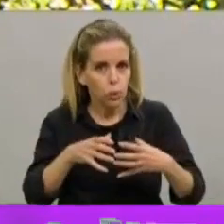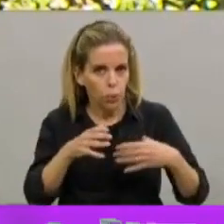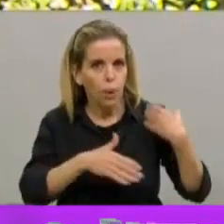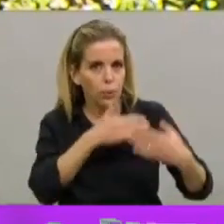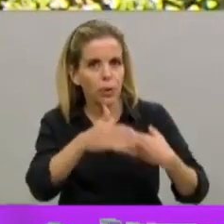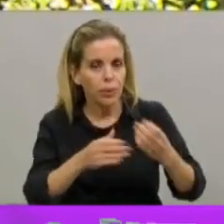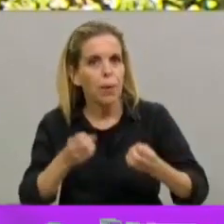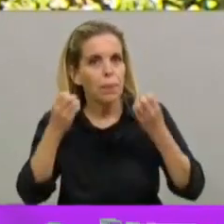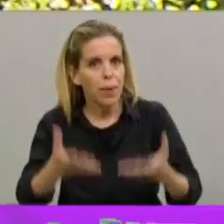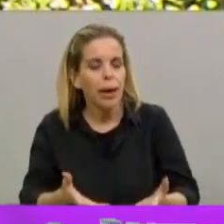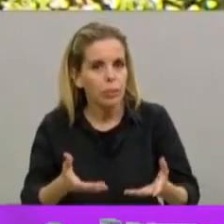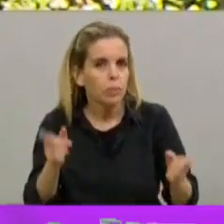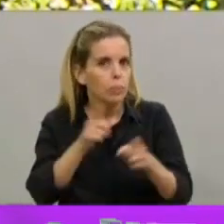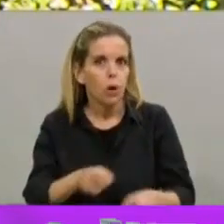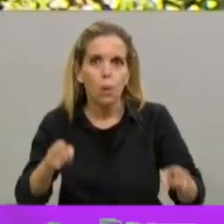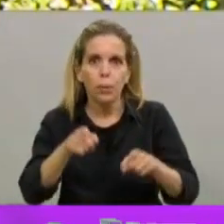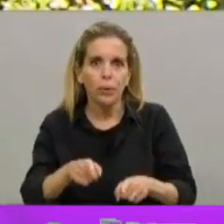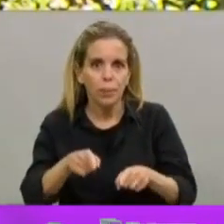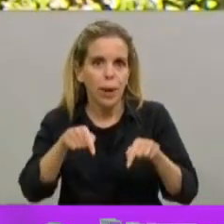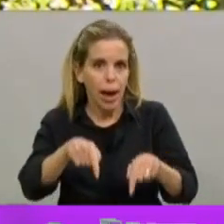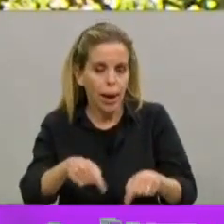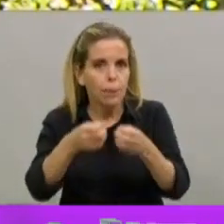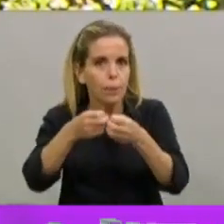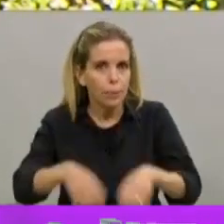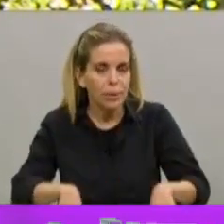Como hacemos siempre en estas conferencias, empecemos por los datos.